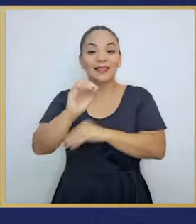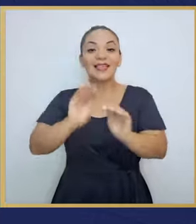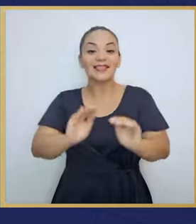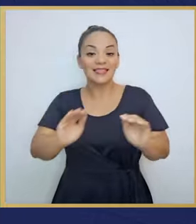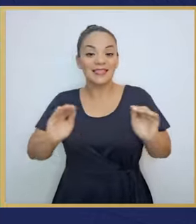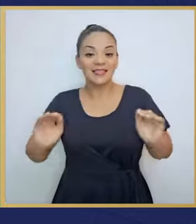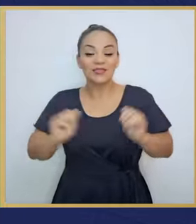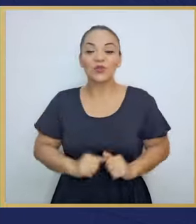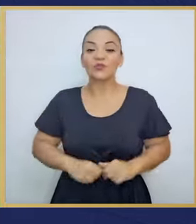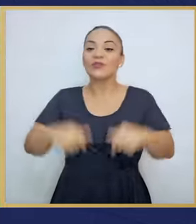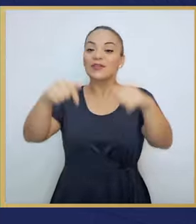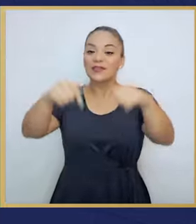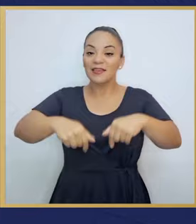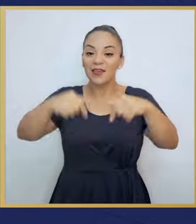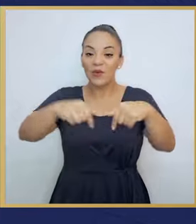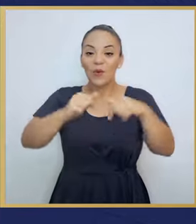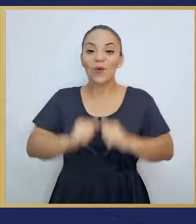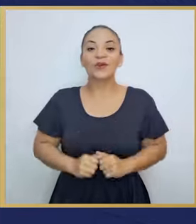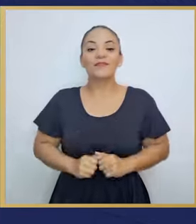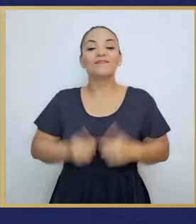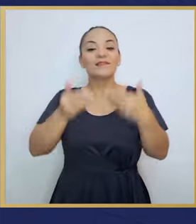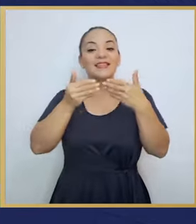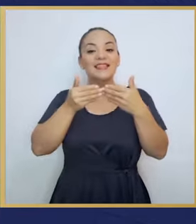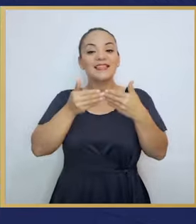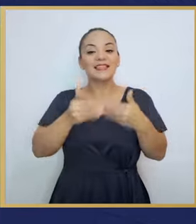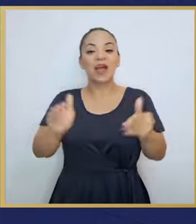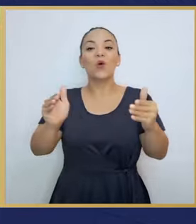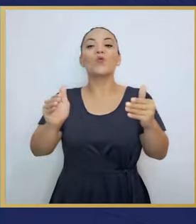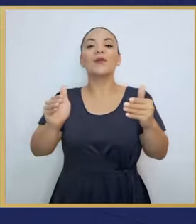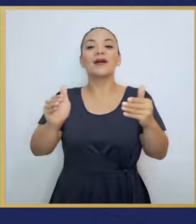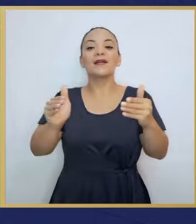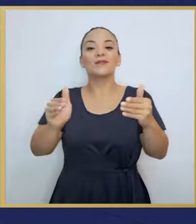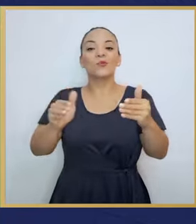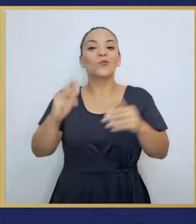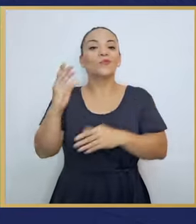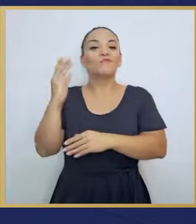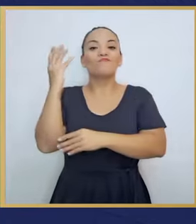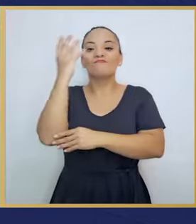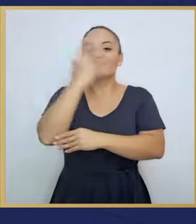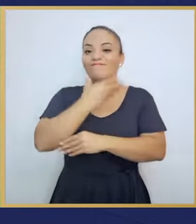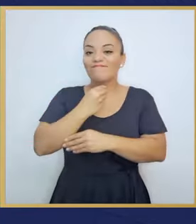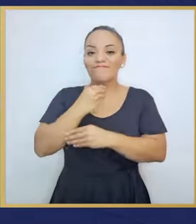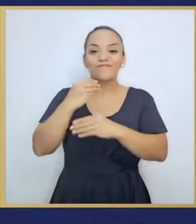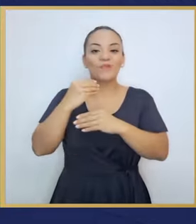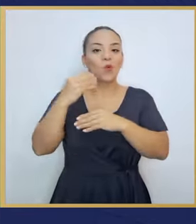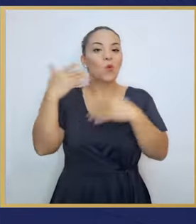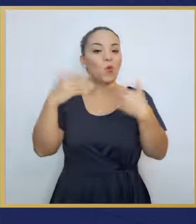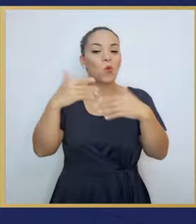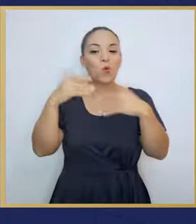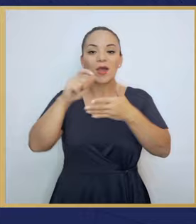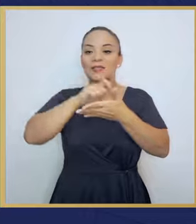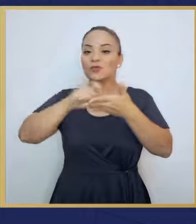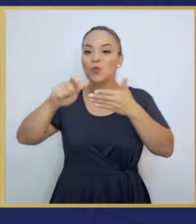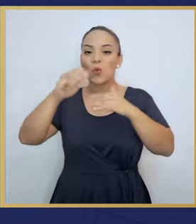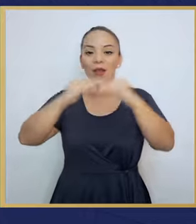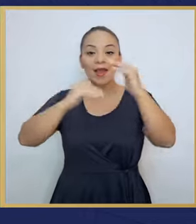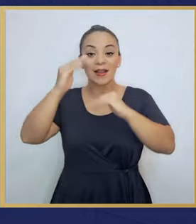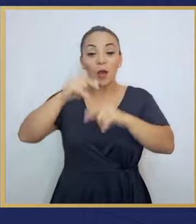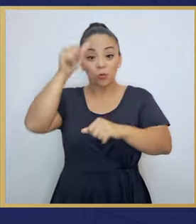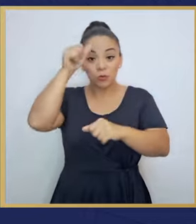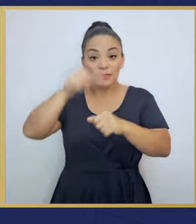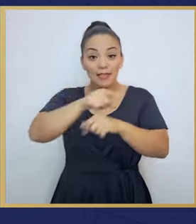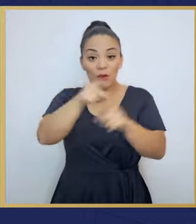720 niños que hoy están inaugurando esta increíble escuela.